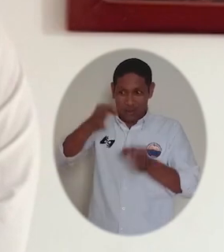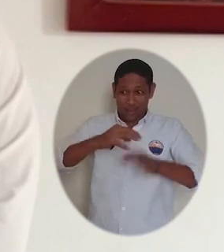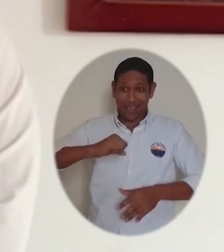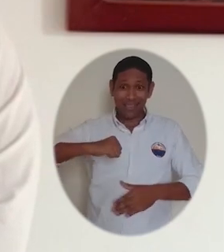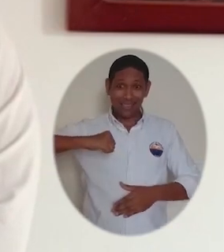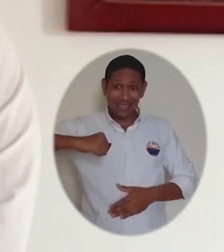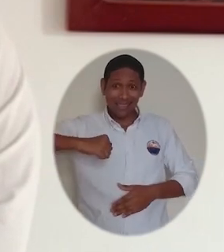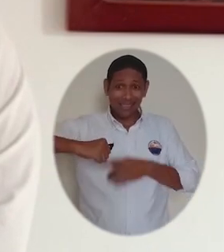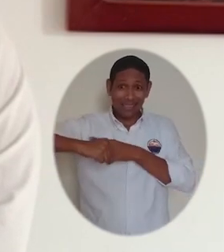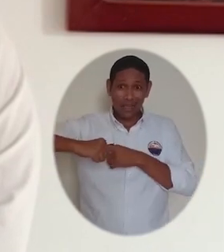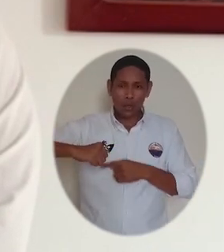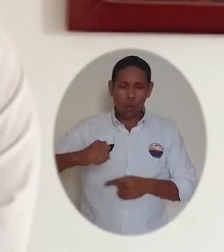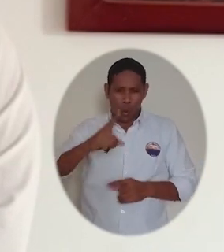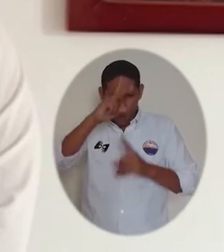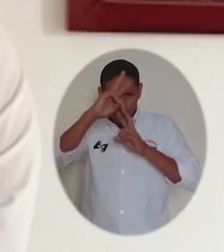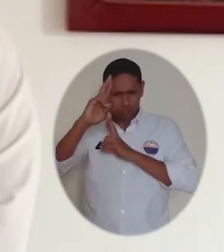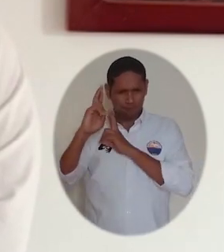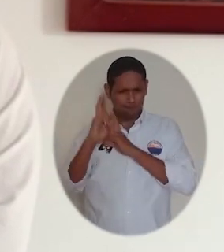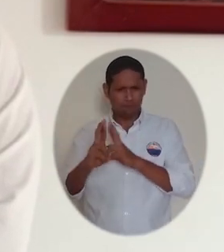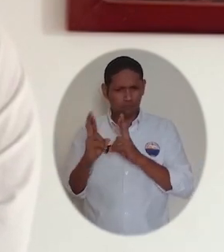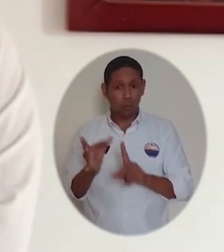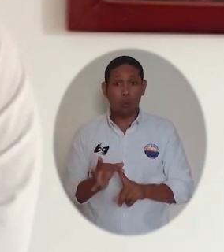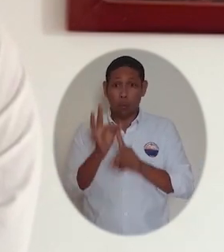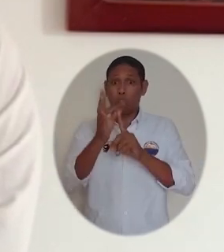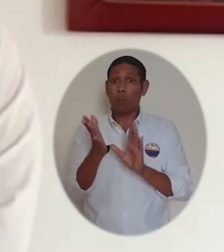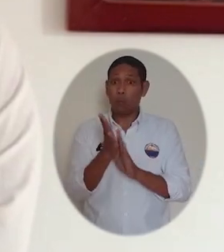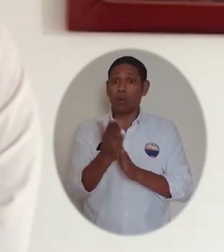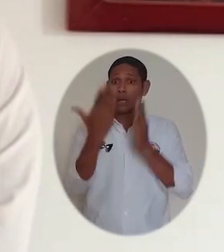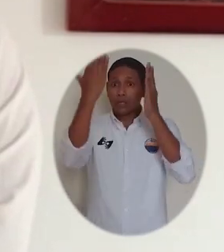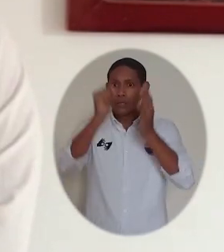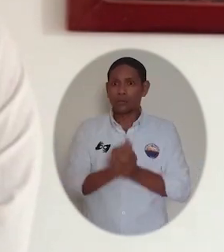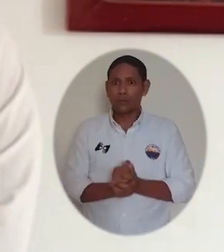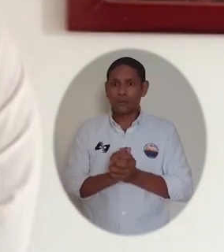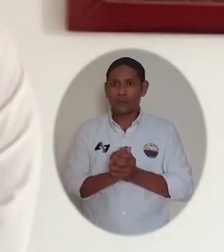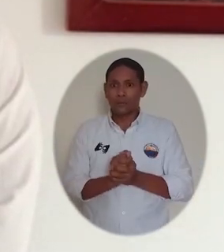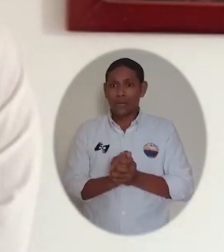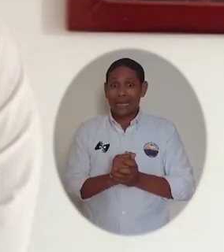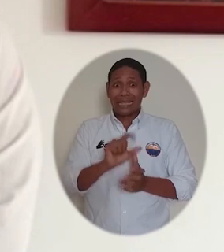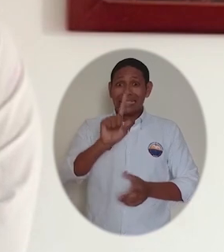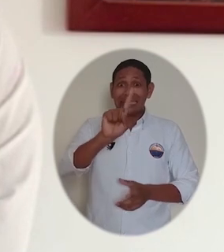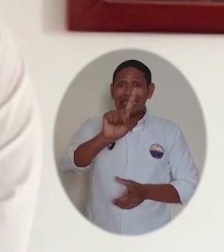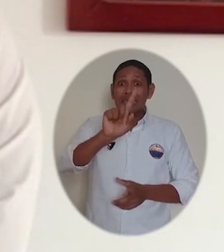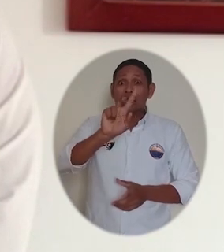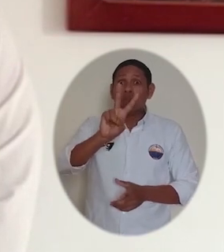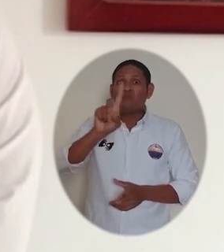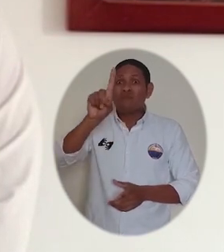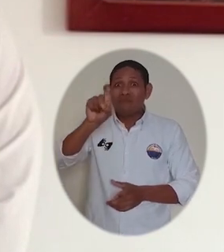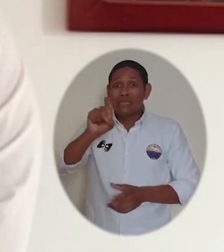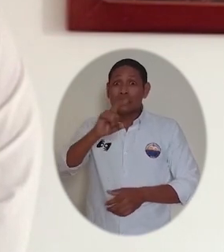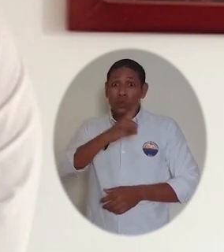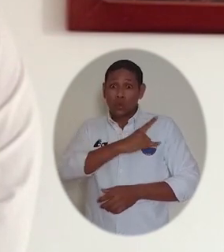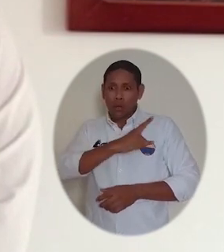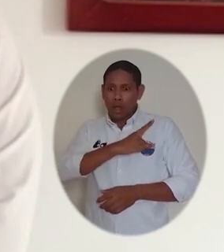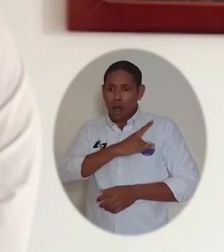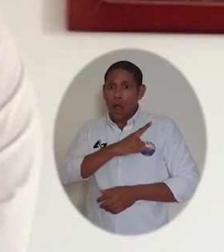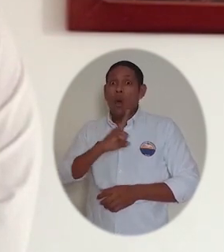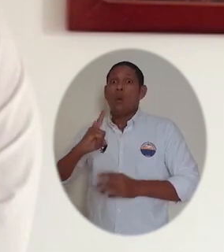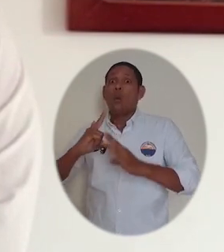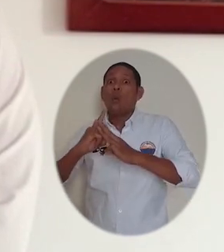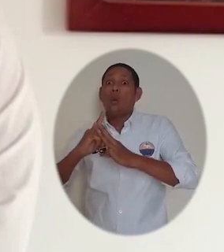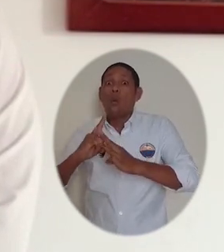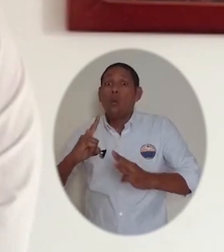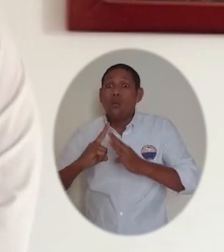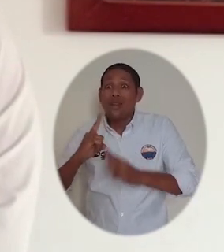del Ministerio de Justicia y del Derecho nos haga un reconocimiento y una exaltación por ser la primera universidad de las